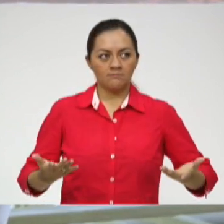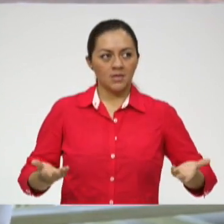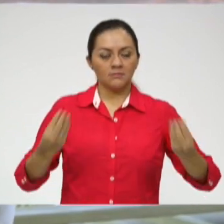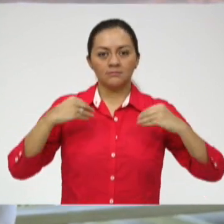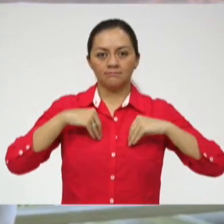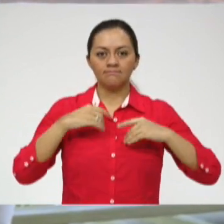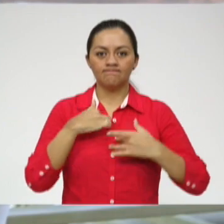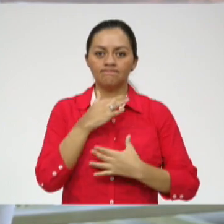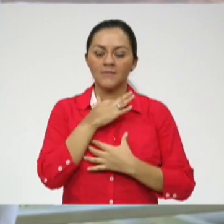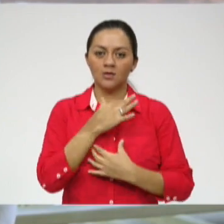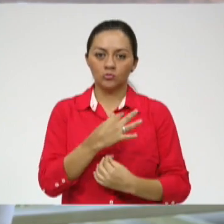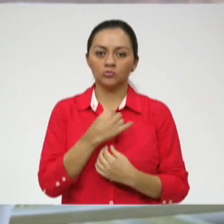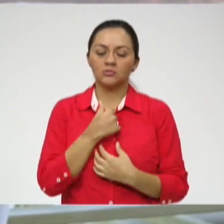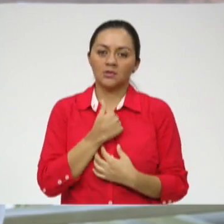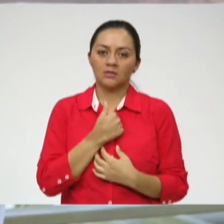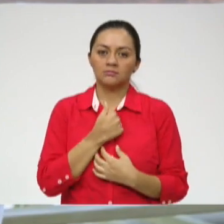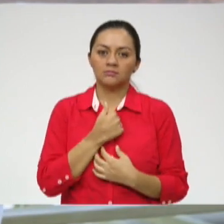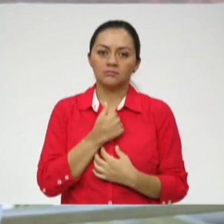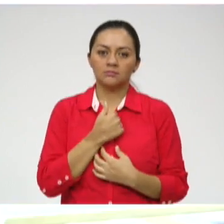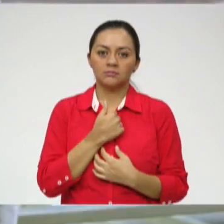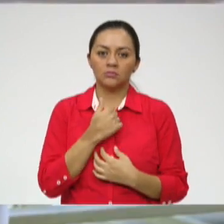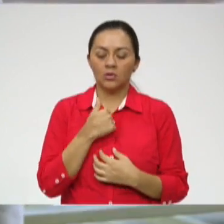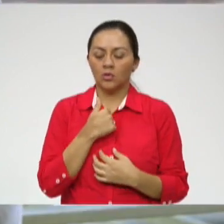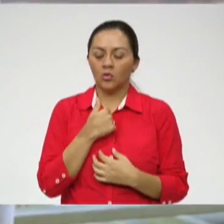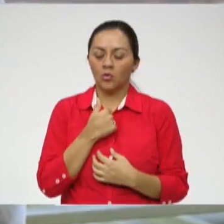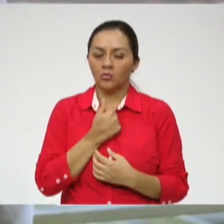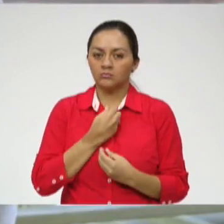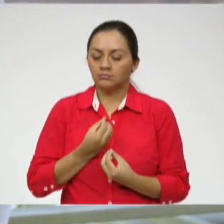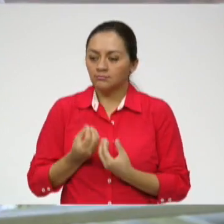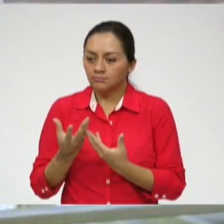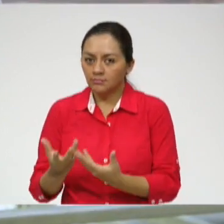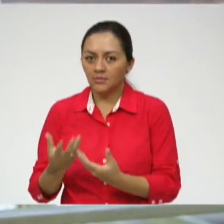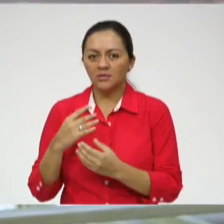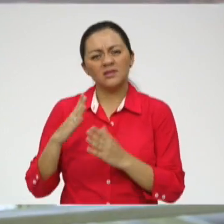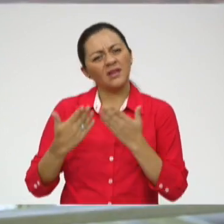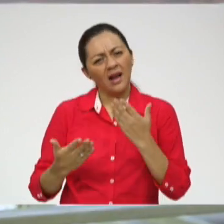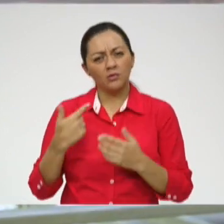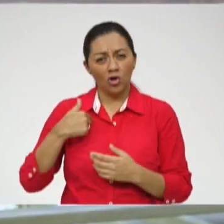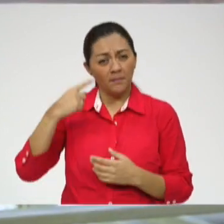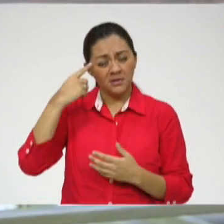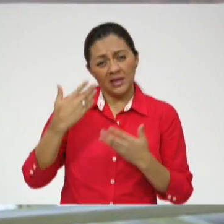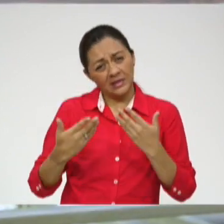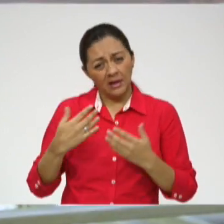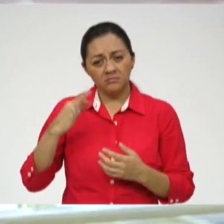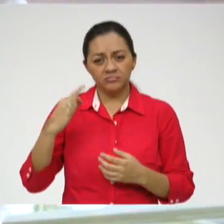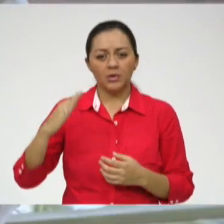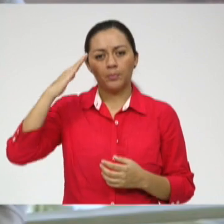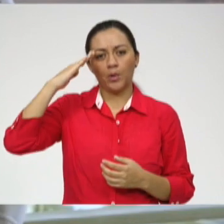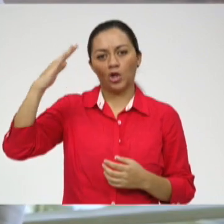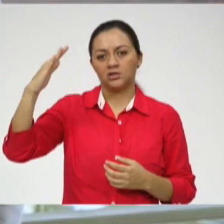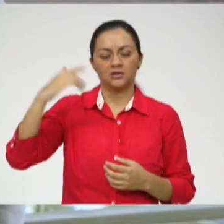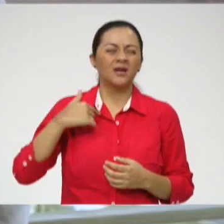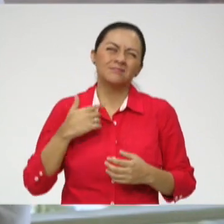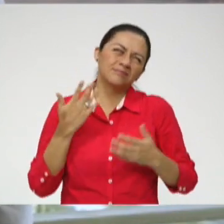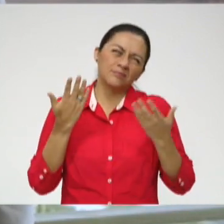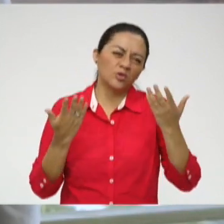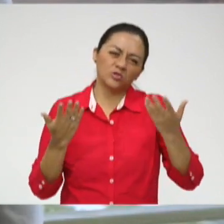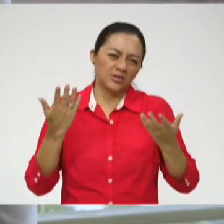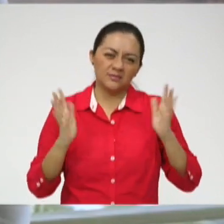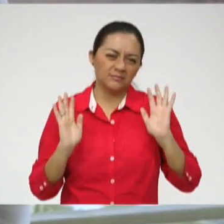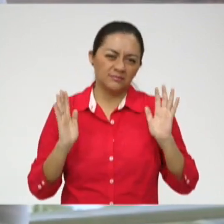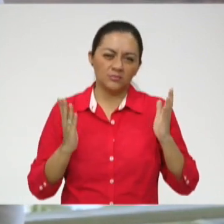poder sacrificarte por alguien más. Tal vez de policía, no lo sé aún. Es como que